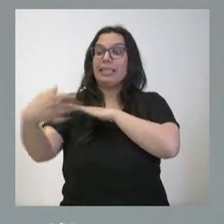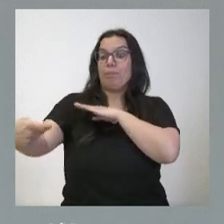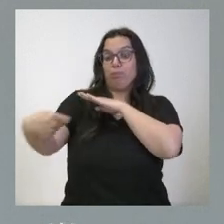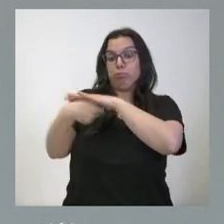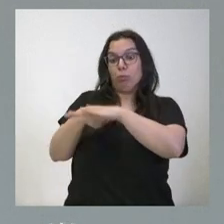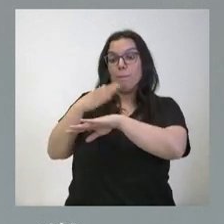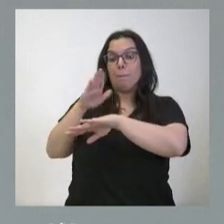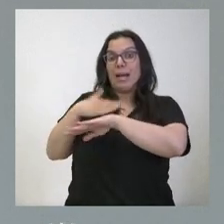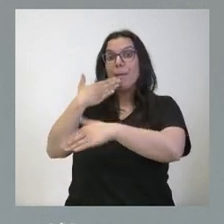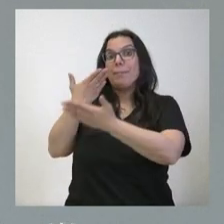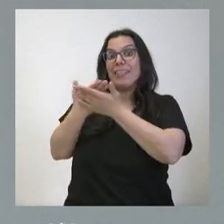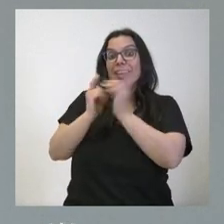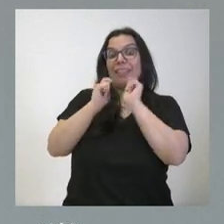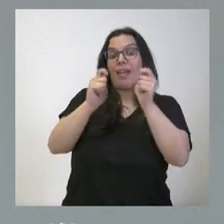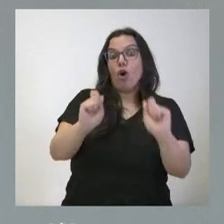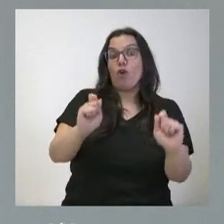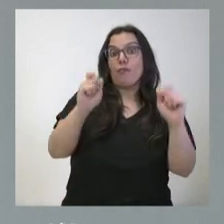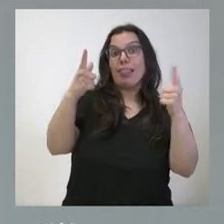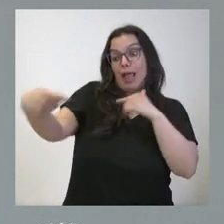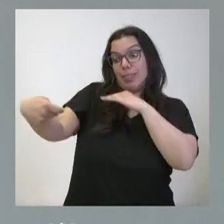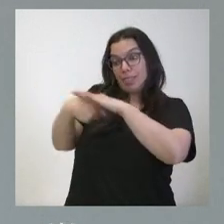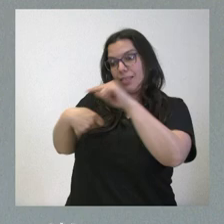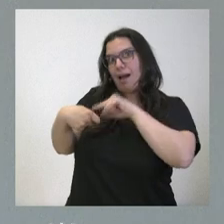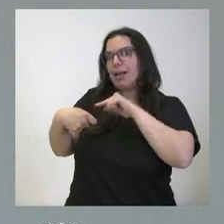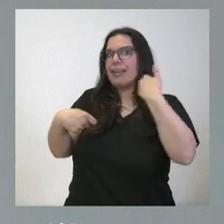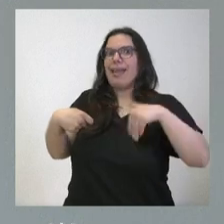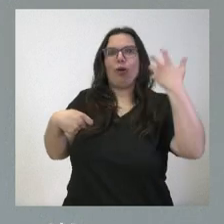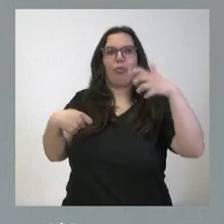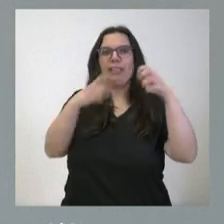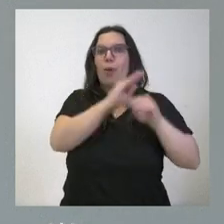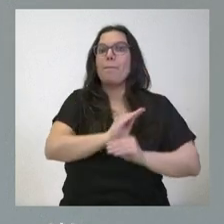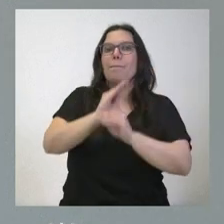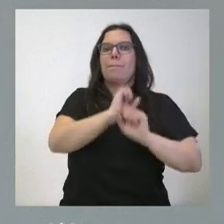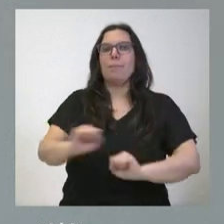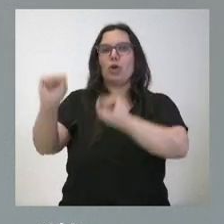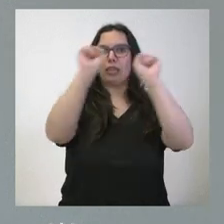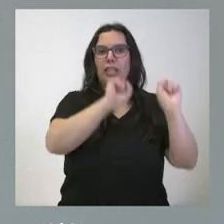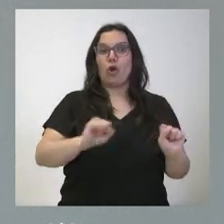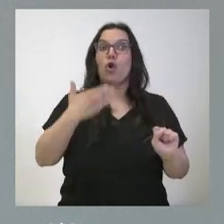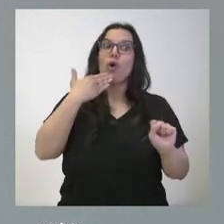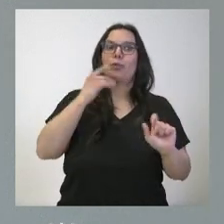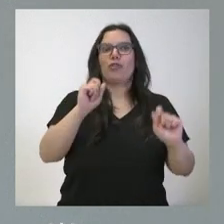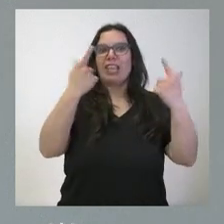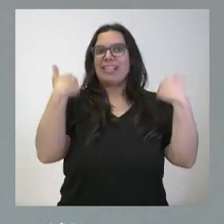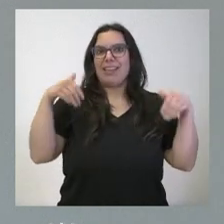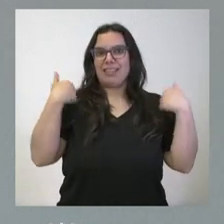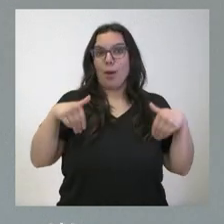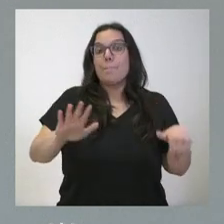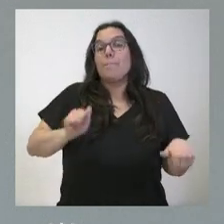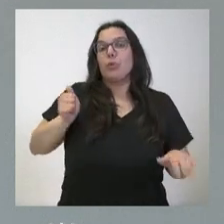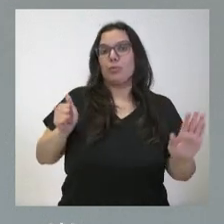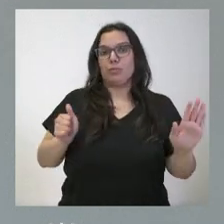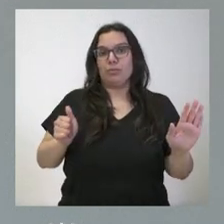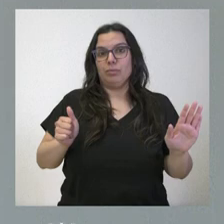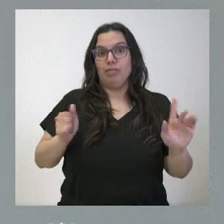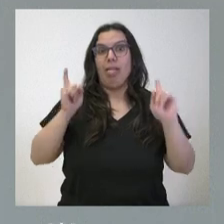la mera incoación del expediente determina la protección del bien en las mismas condiciones que si se hubiera producido ya la declaración como bien de interés